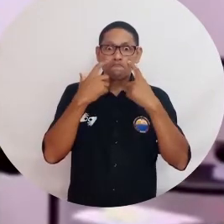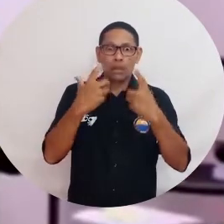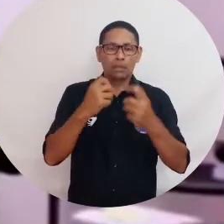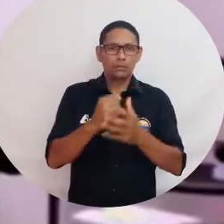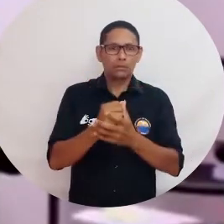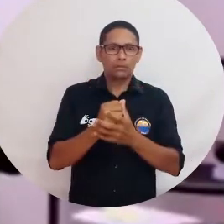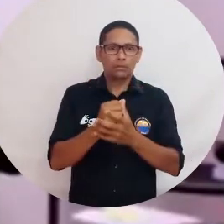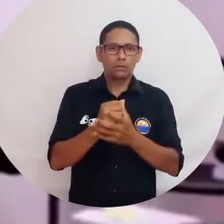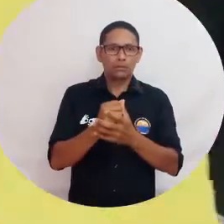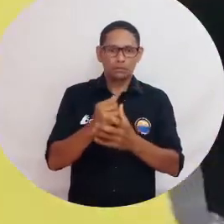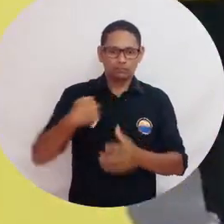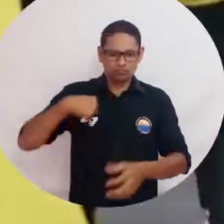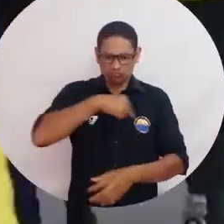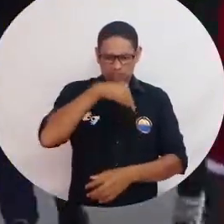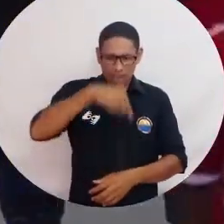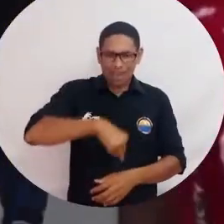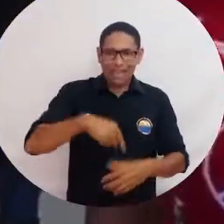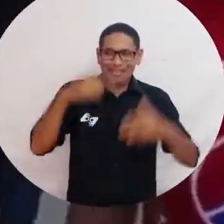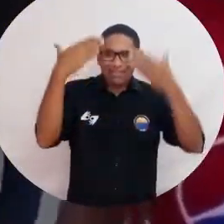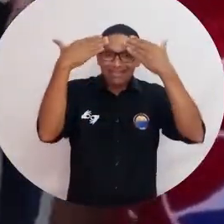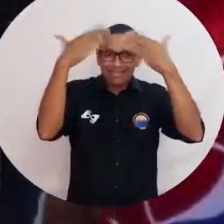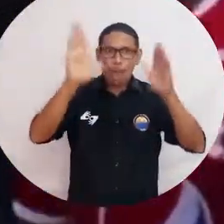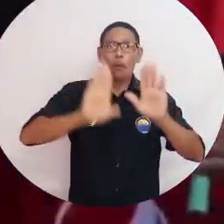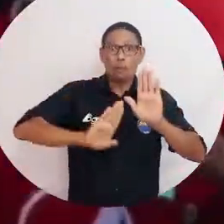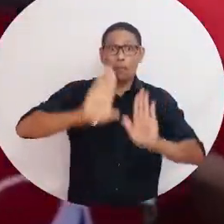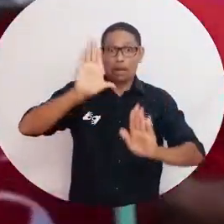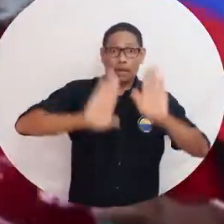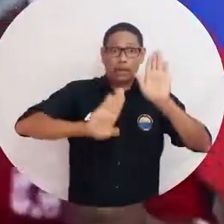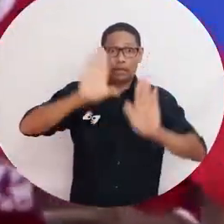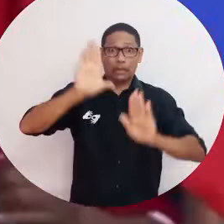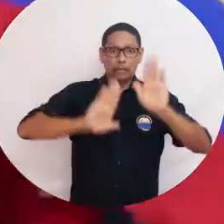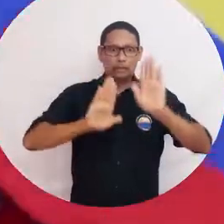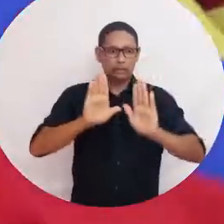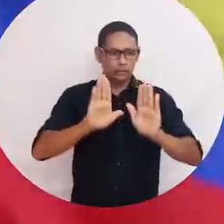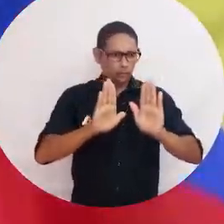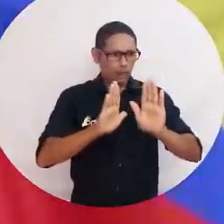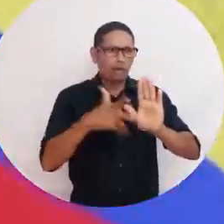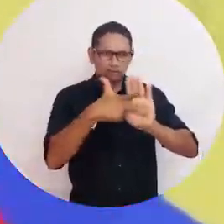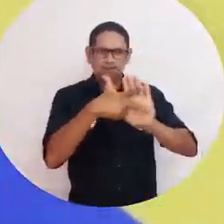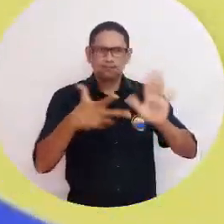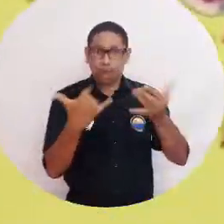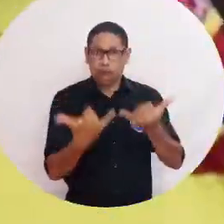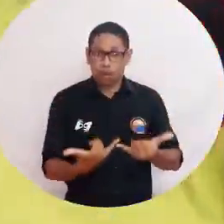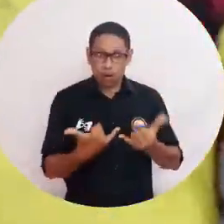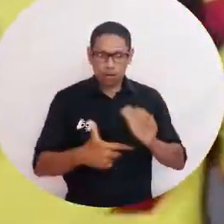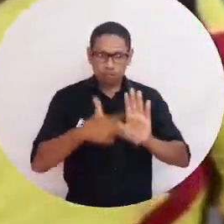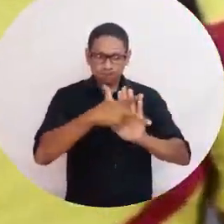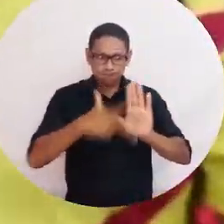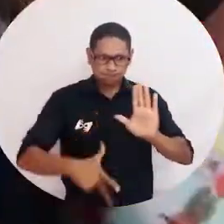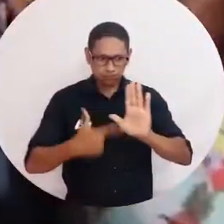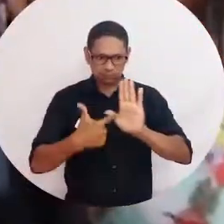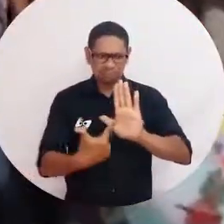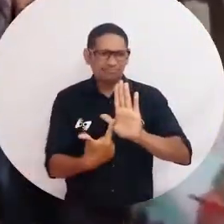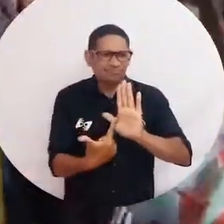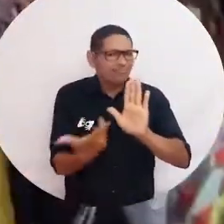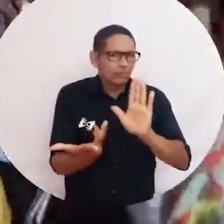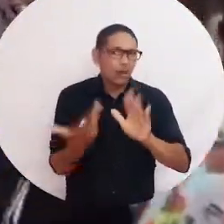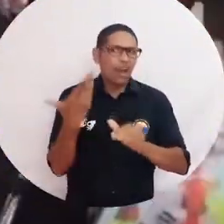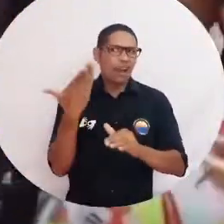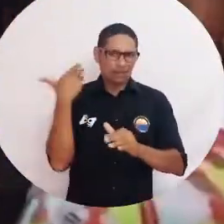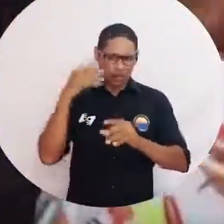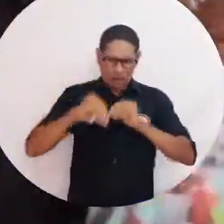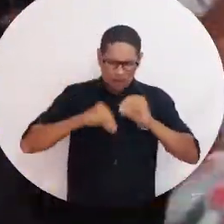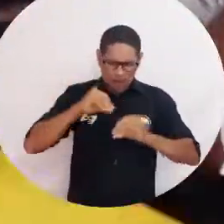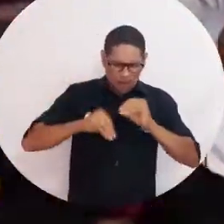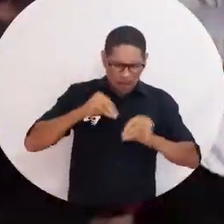muy significativo. La nuestra es una democracia participativa. La Constitución actual es el